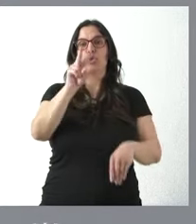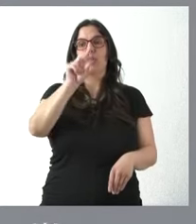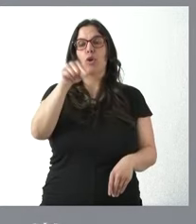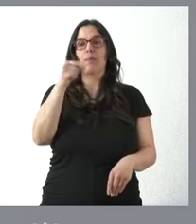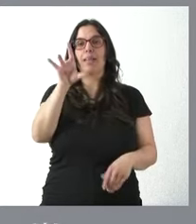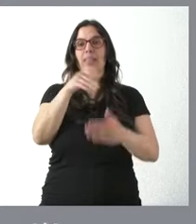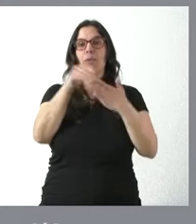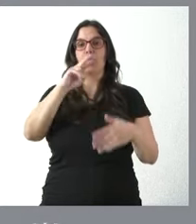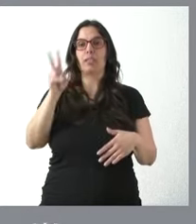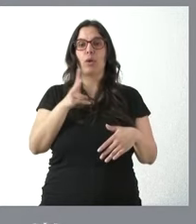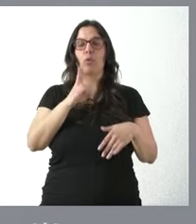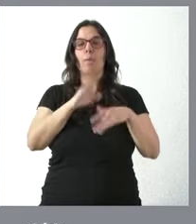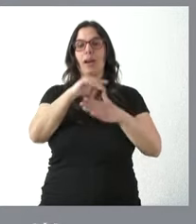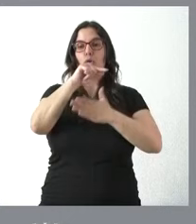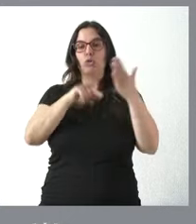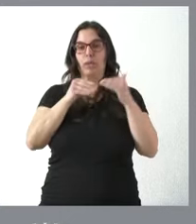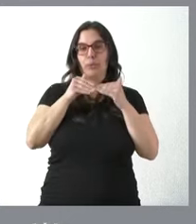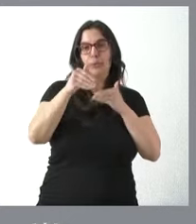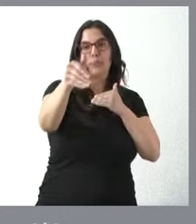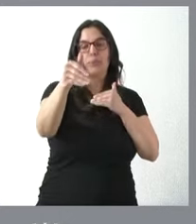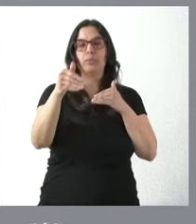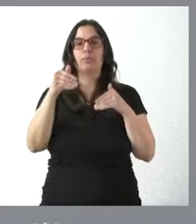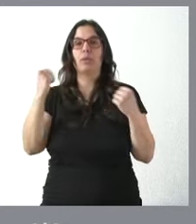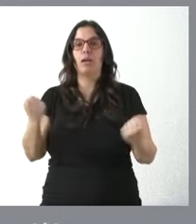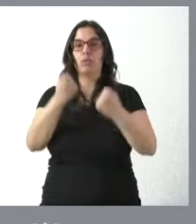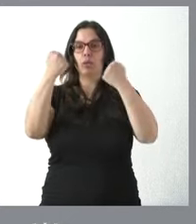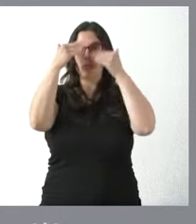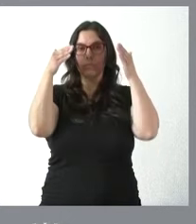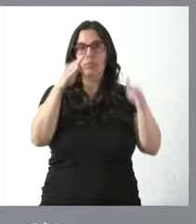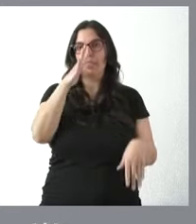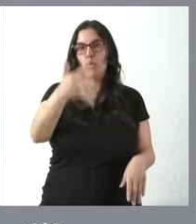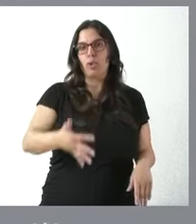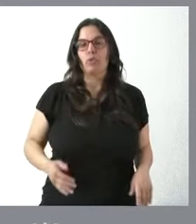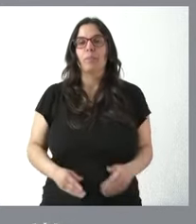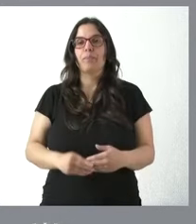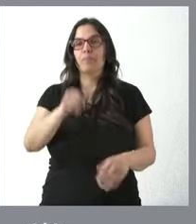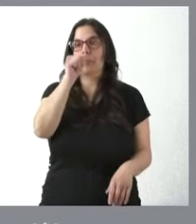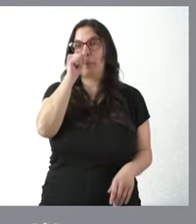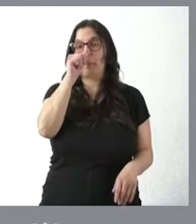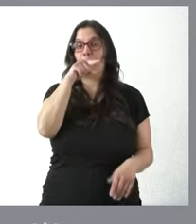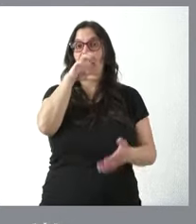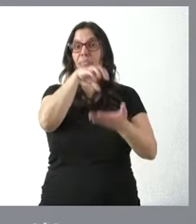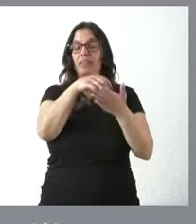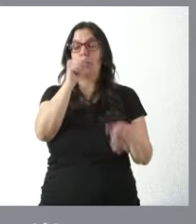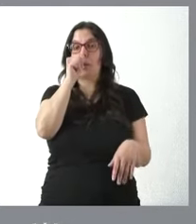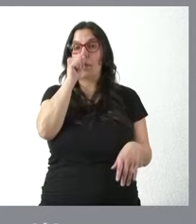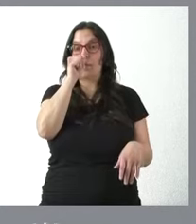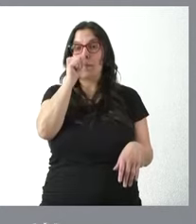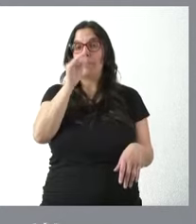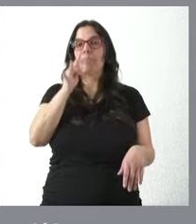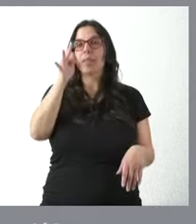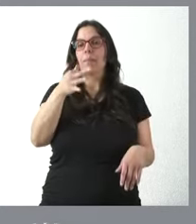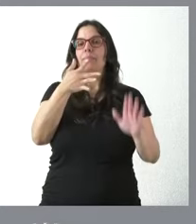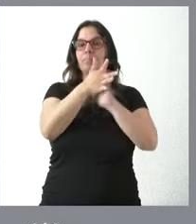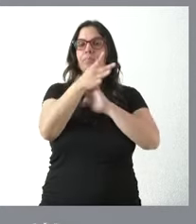durante el periodo de vigencia de esta actuación, que son cinco años. En este centro, además, hay que señalar que se